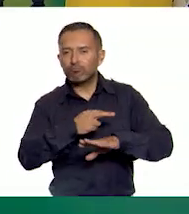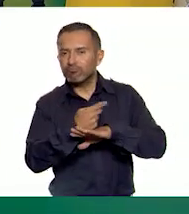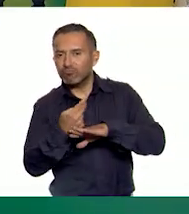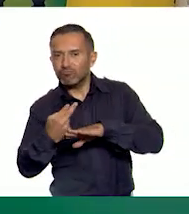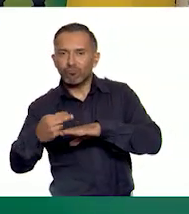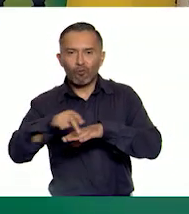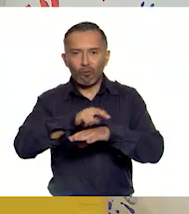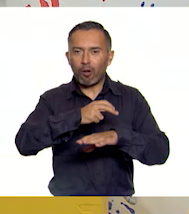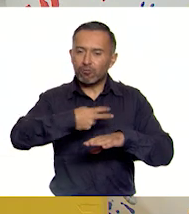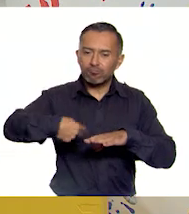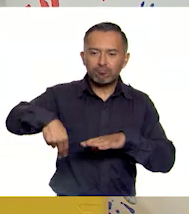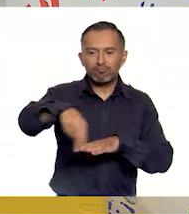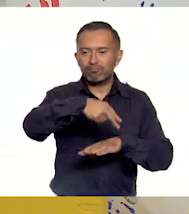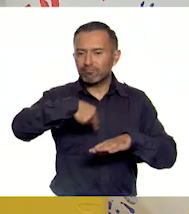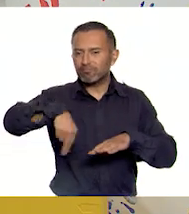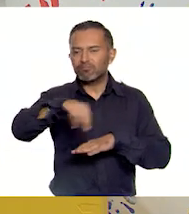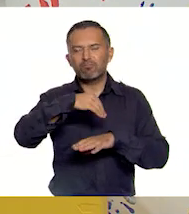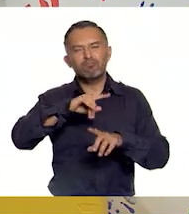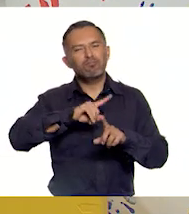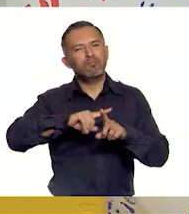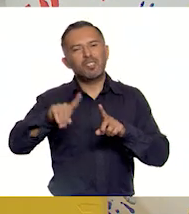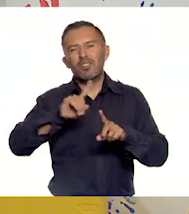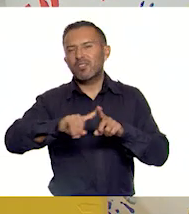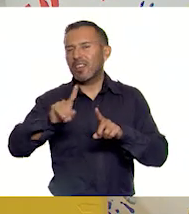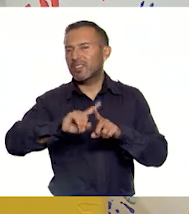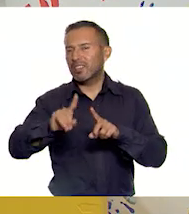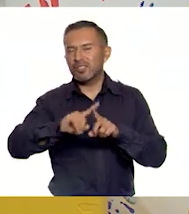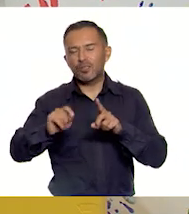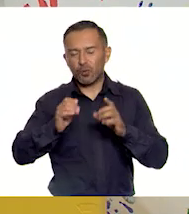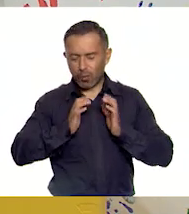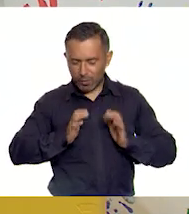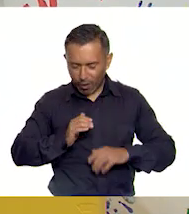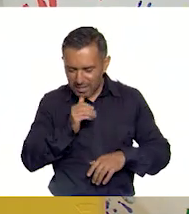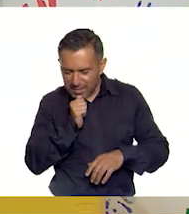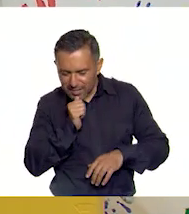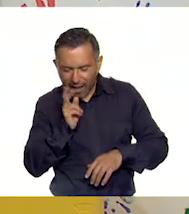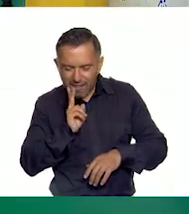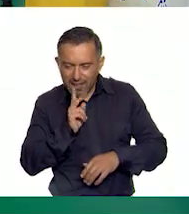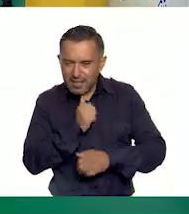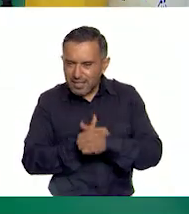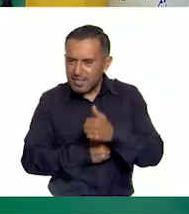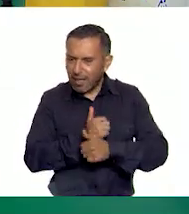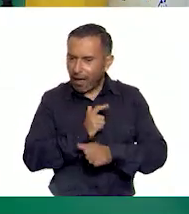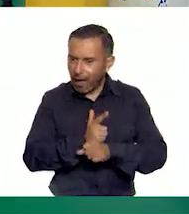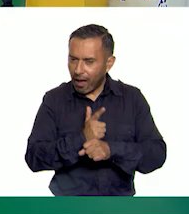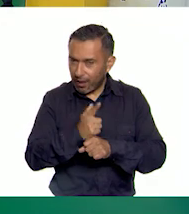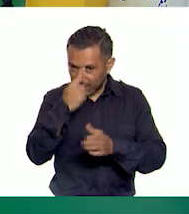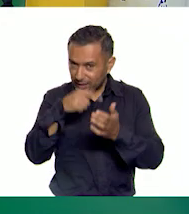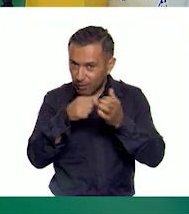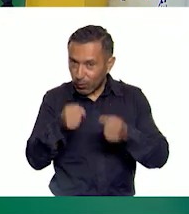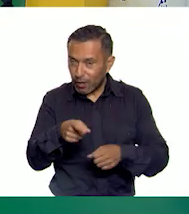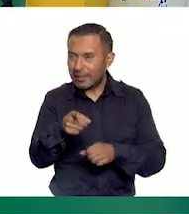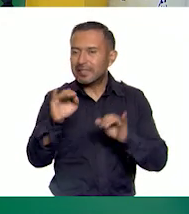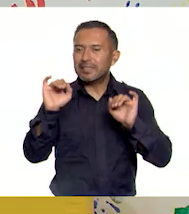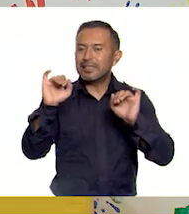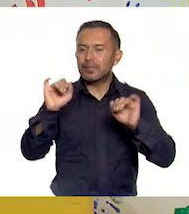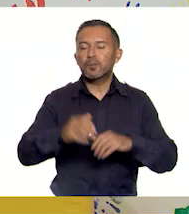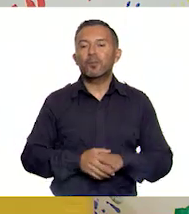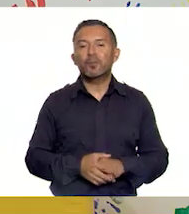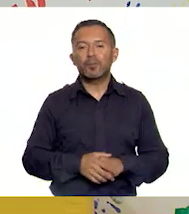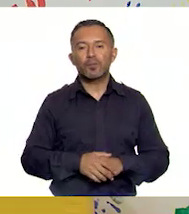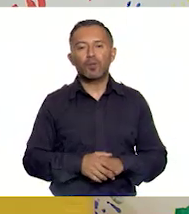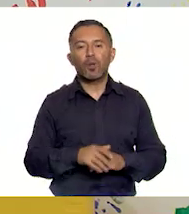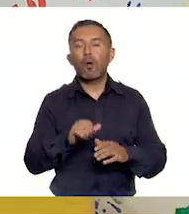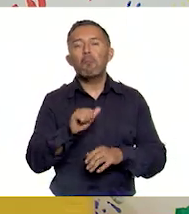movimientos de todo tipo explorando con su cuerpo, ¿verdad? Que sí, dicen que sí lo van a hacer. Sí, por ejemplo, algunos